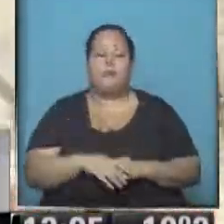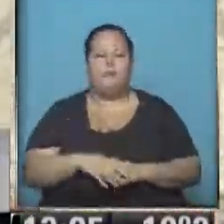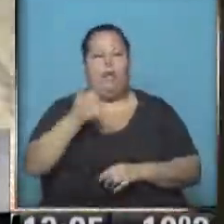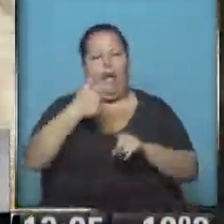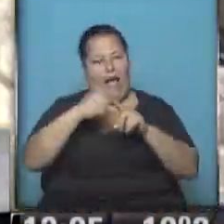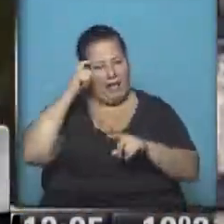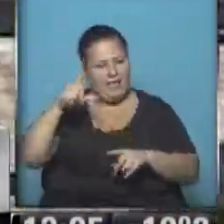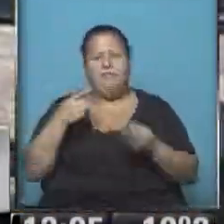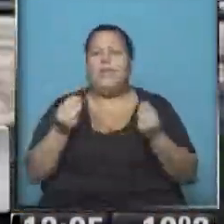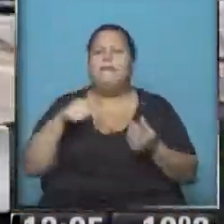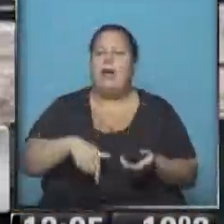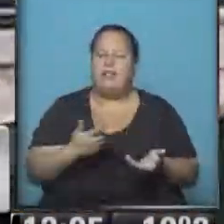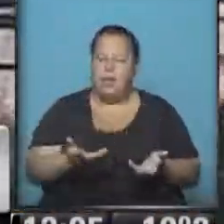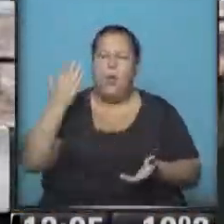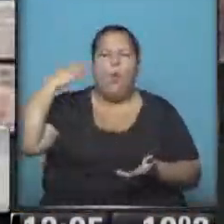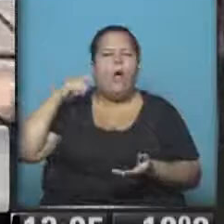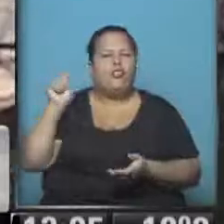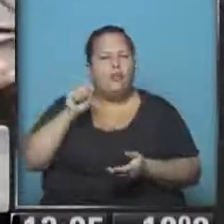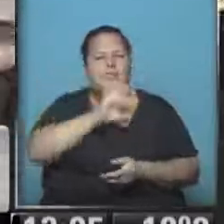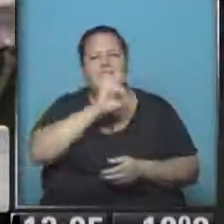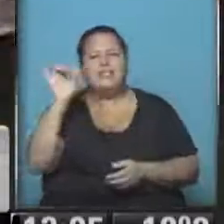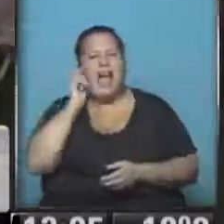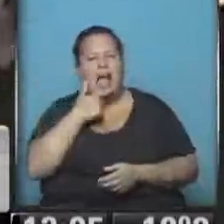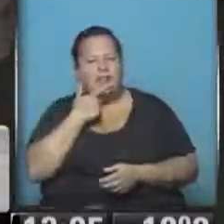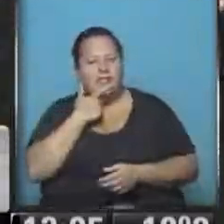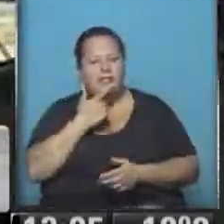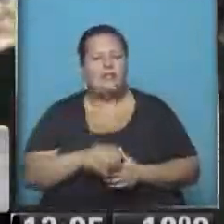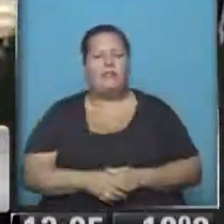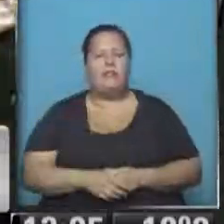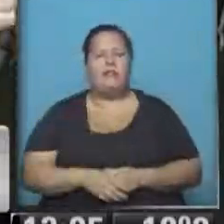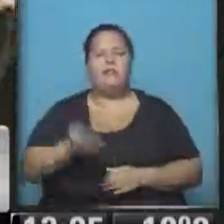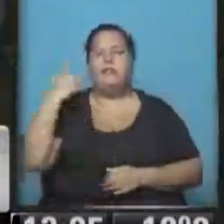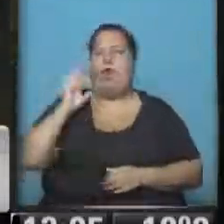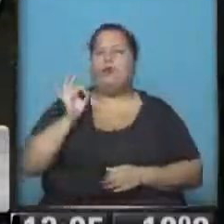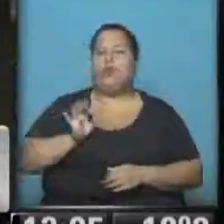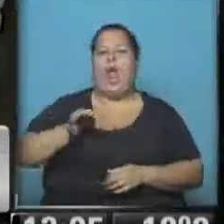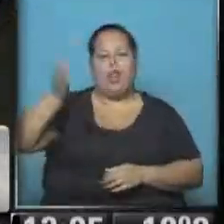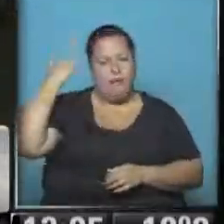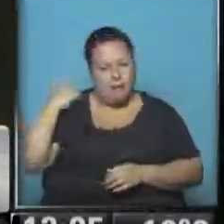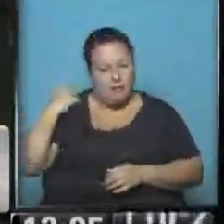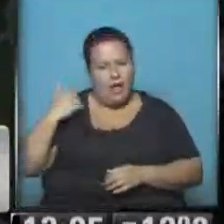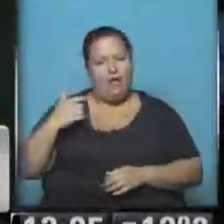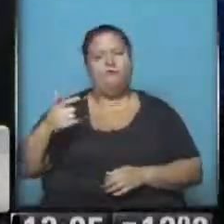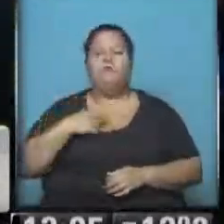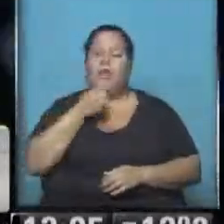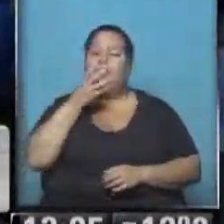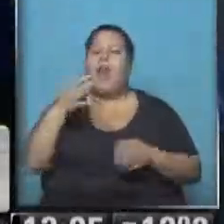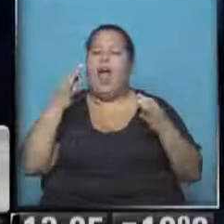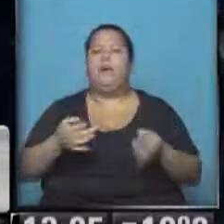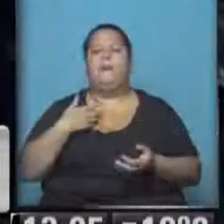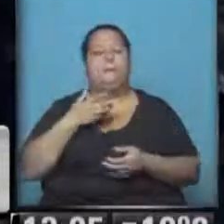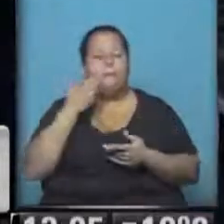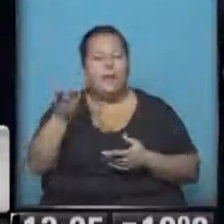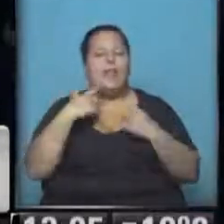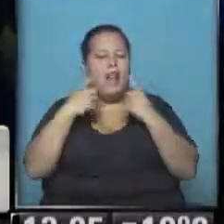Axel. ¿Qué es lo que está pasando? ¿Hace cuántos meses están sin gas? Estamos desde octubre del año pasado. Lo que declaramos básicamente y lo que estamos